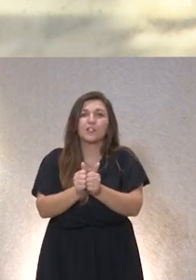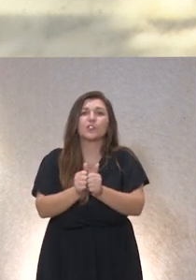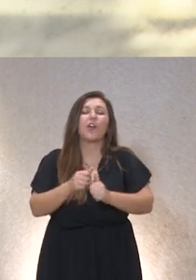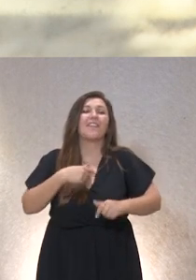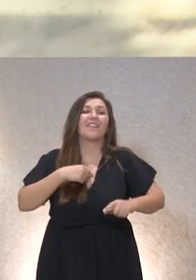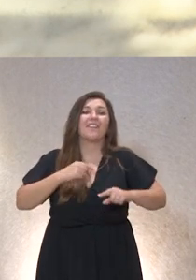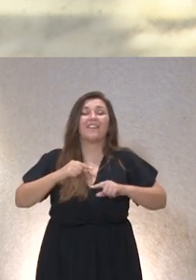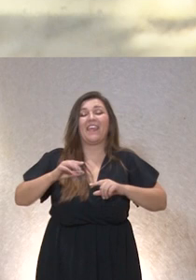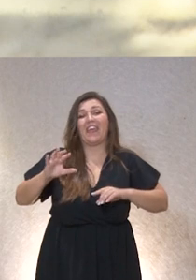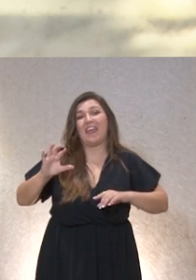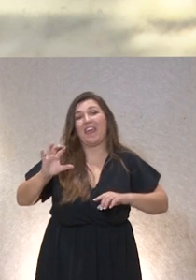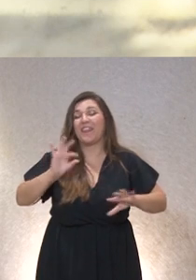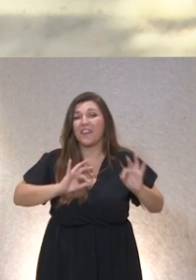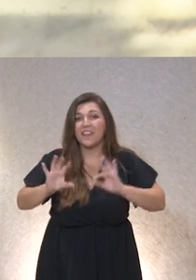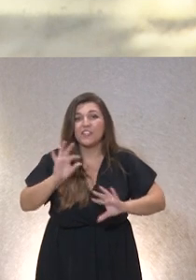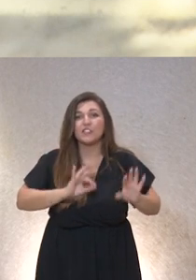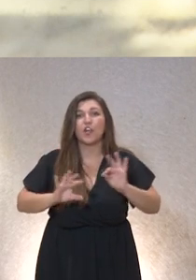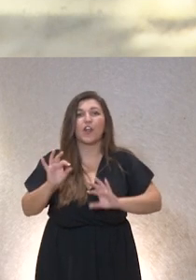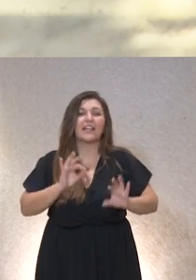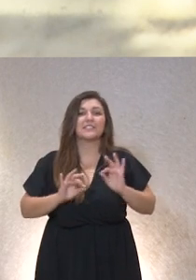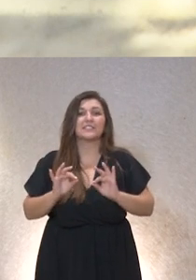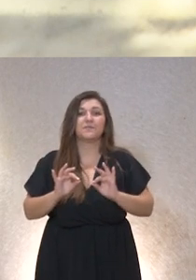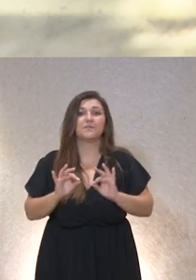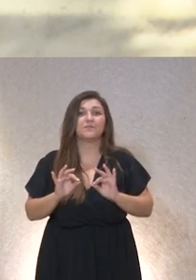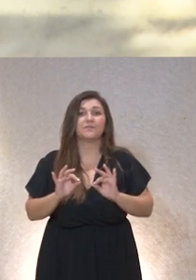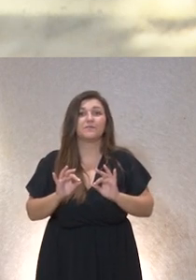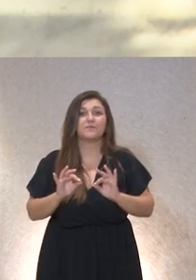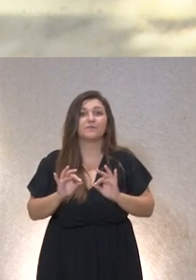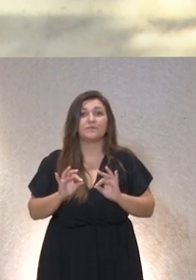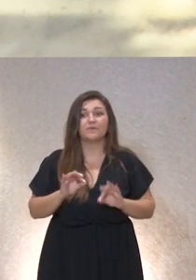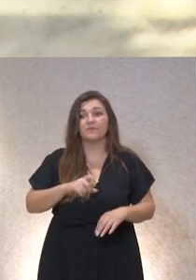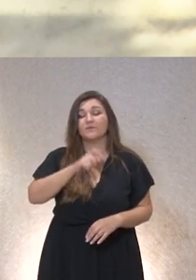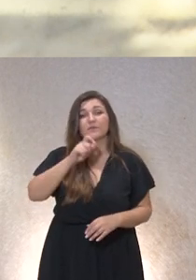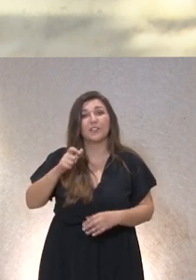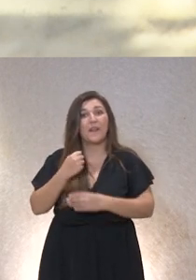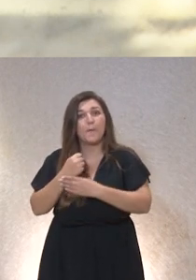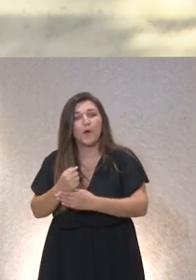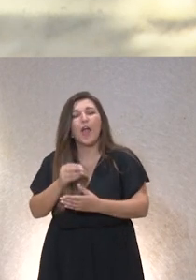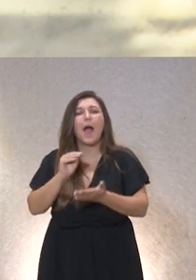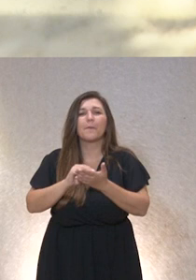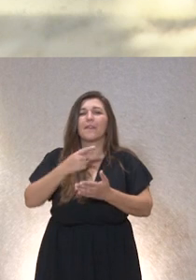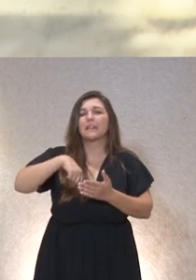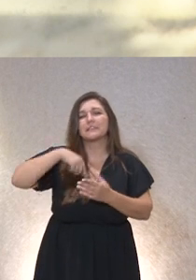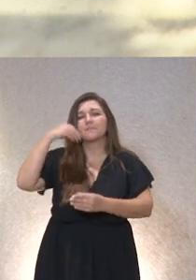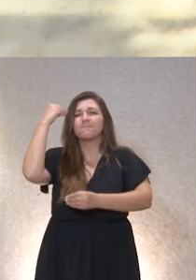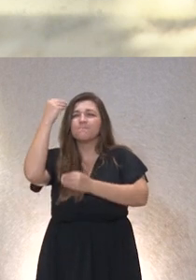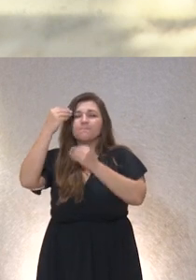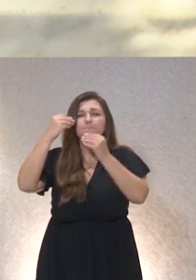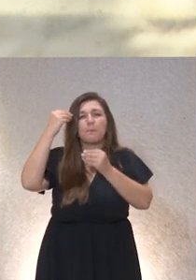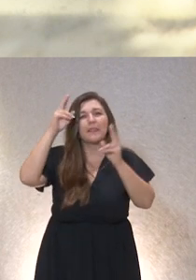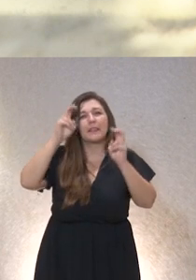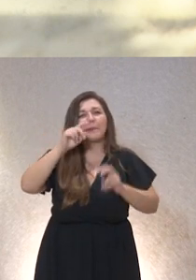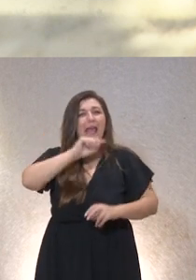decisiones y ejecución de ellas por parte de las personas con grandes necesidades de apoyo se generan dilemas dilemas éticos dilemas morales